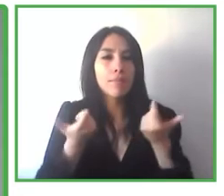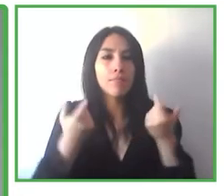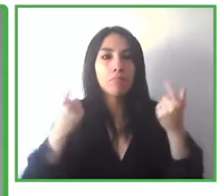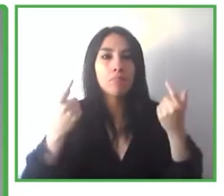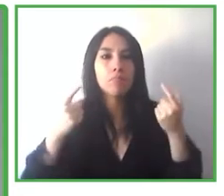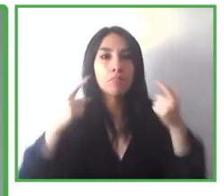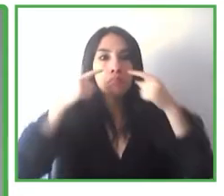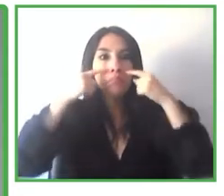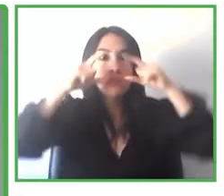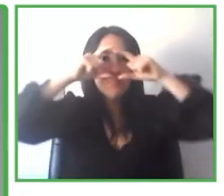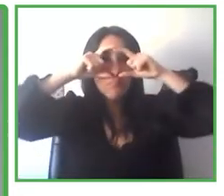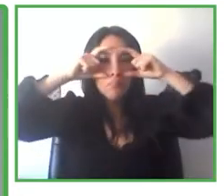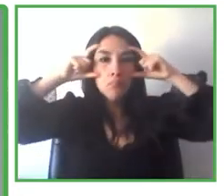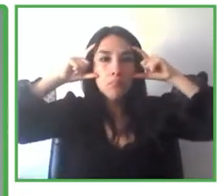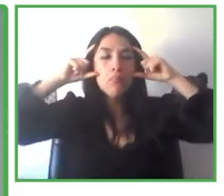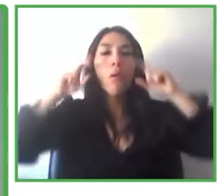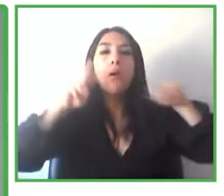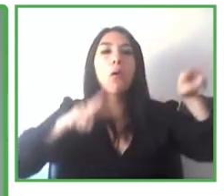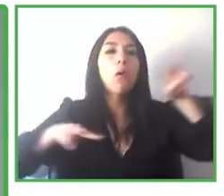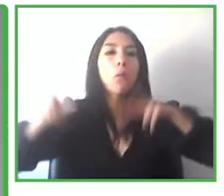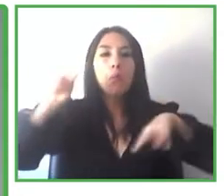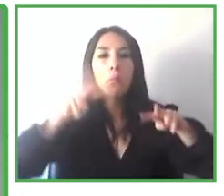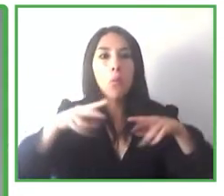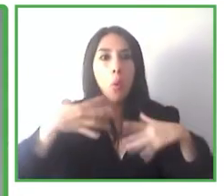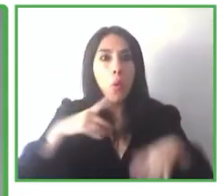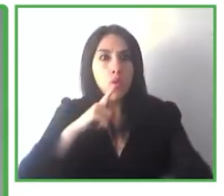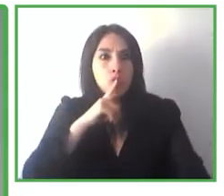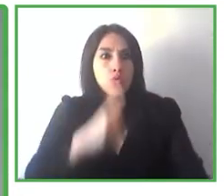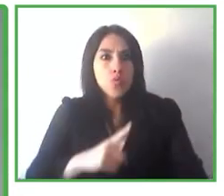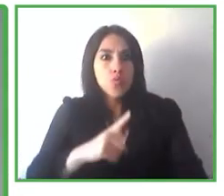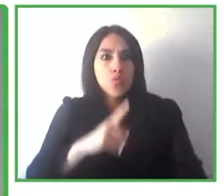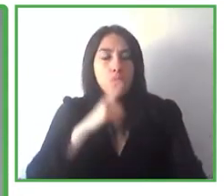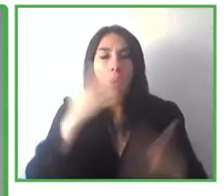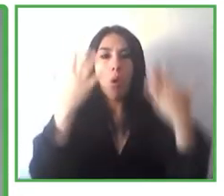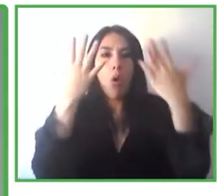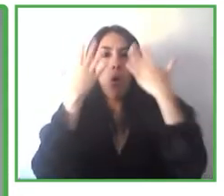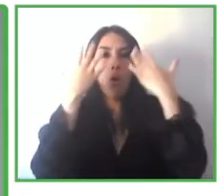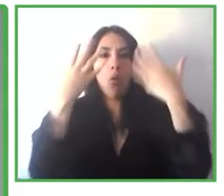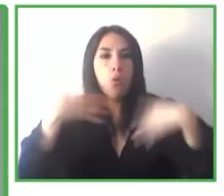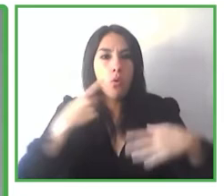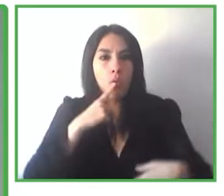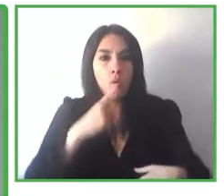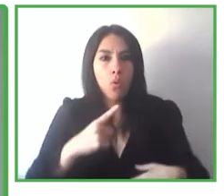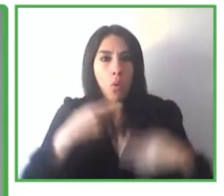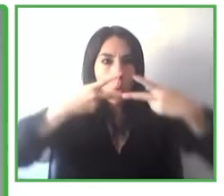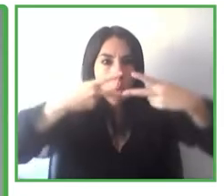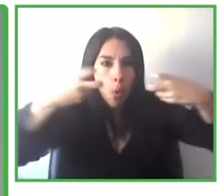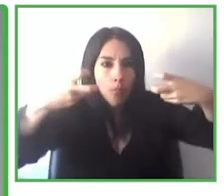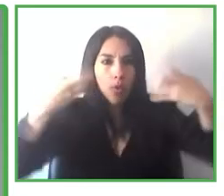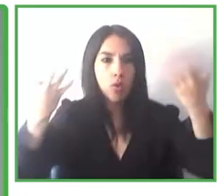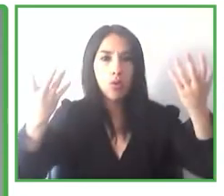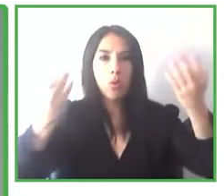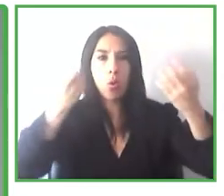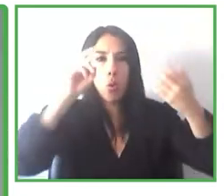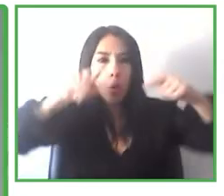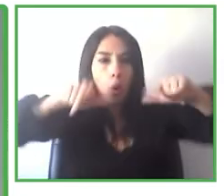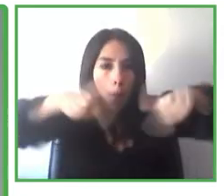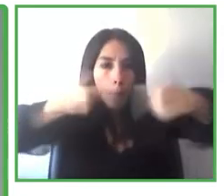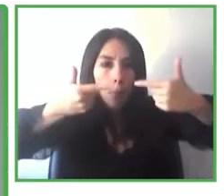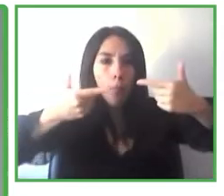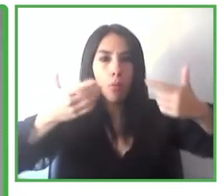tiempo real a través de voz o a través de subtitulado o conversión de voz a texto, ¿no?